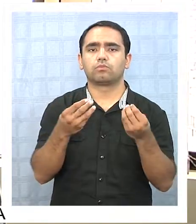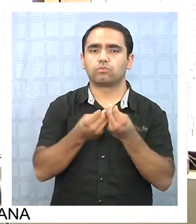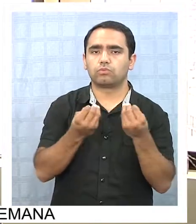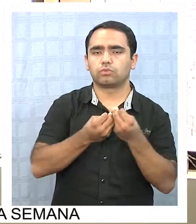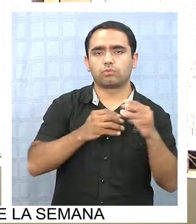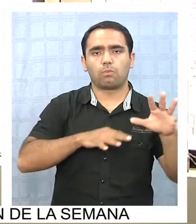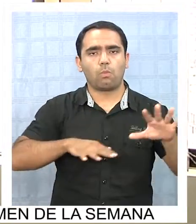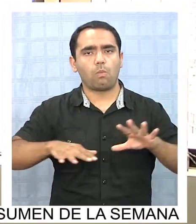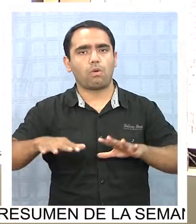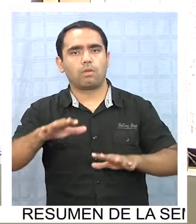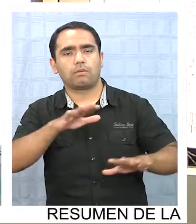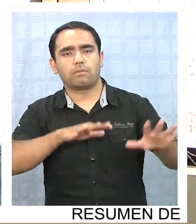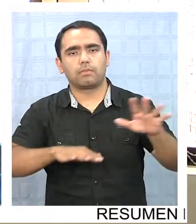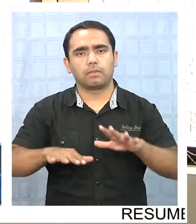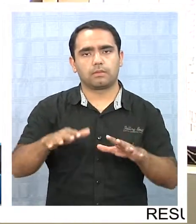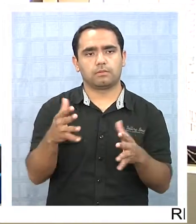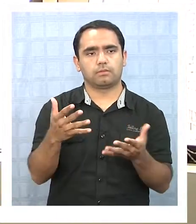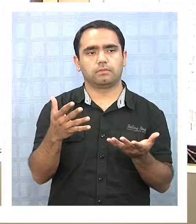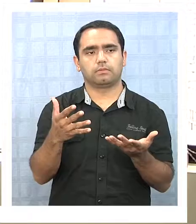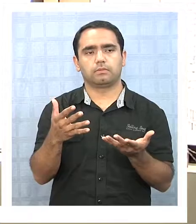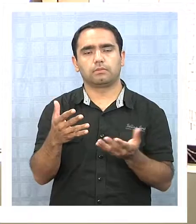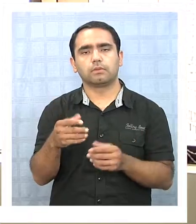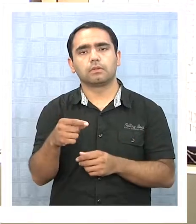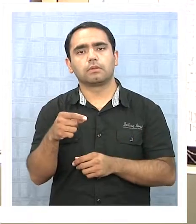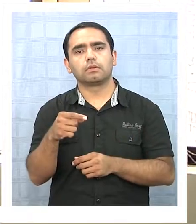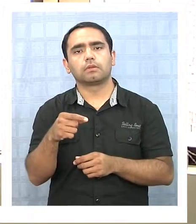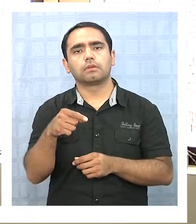movimiento, yo diría, en el sector.